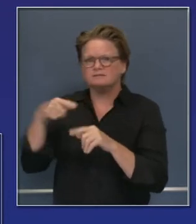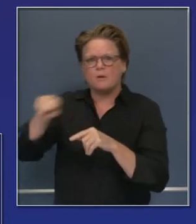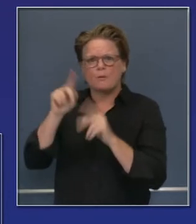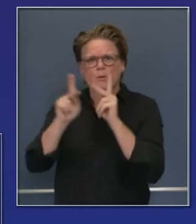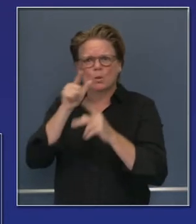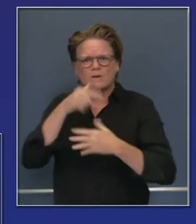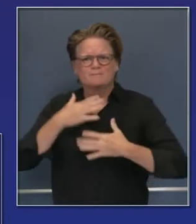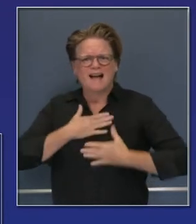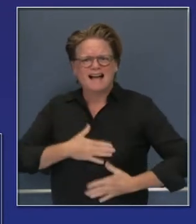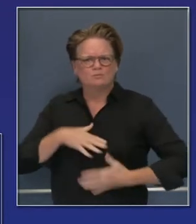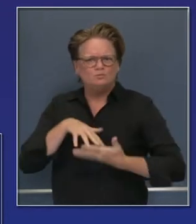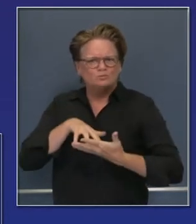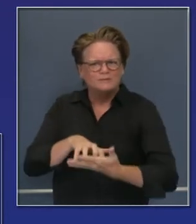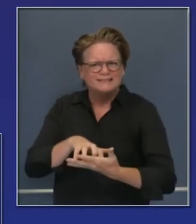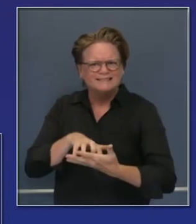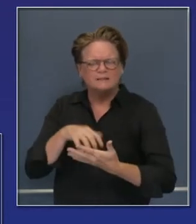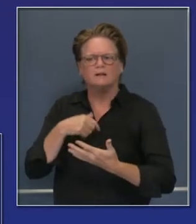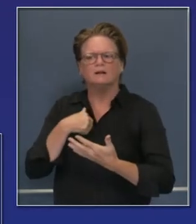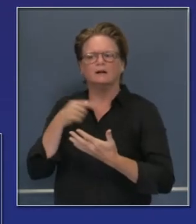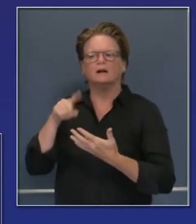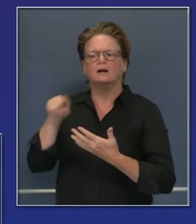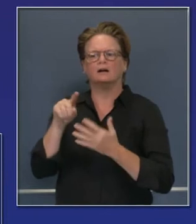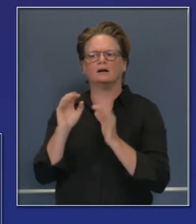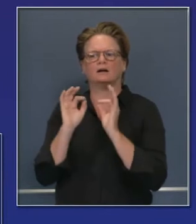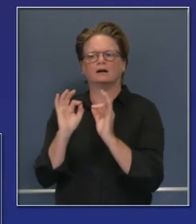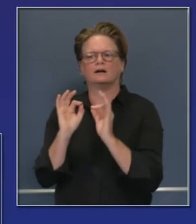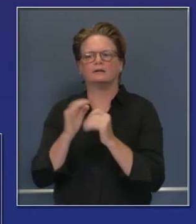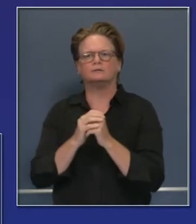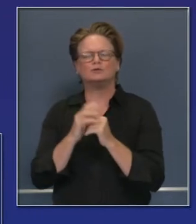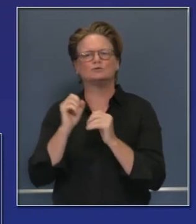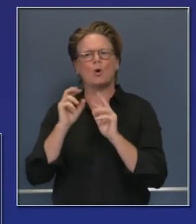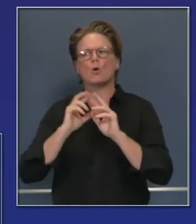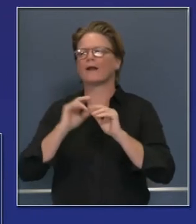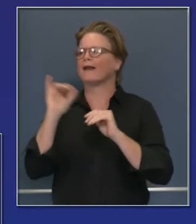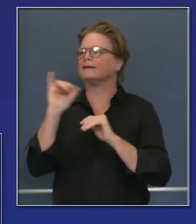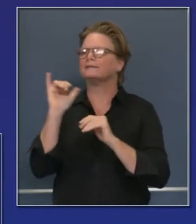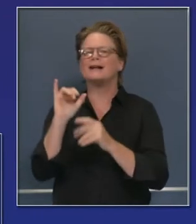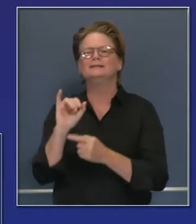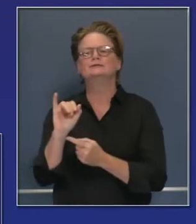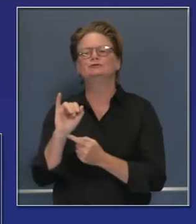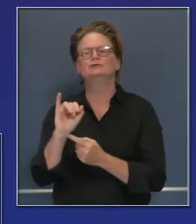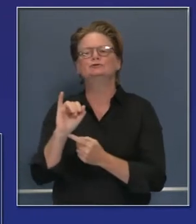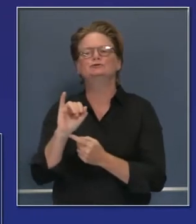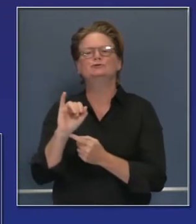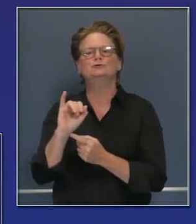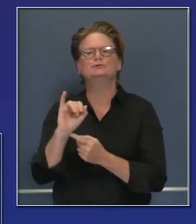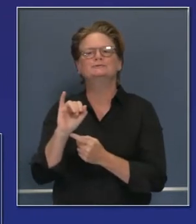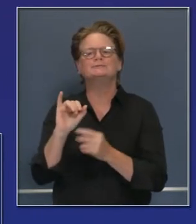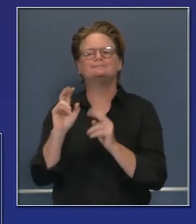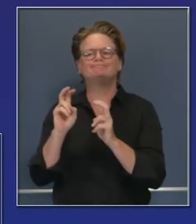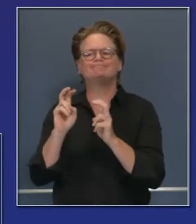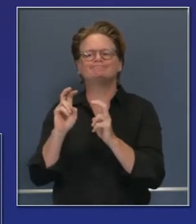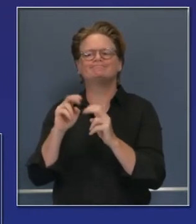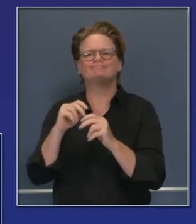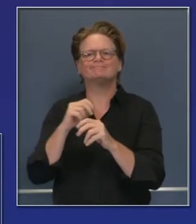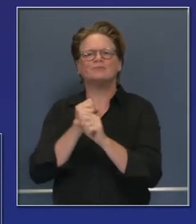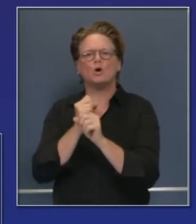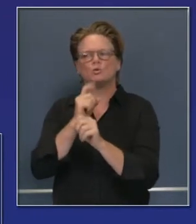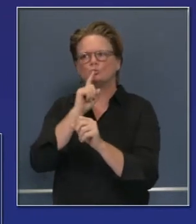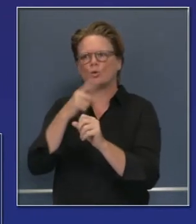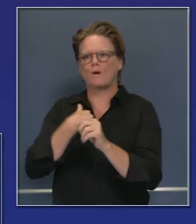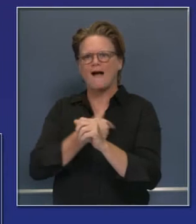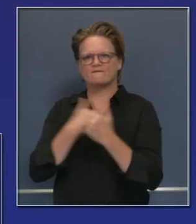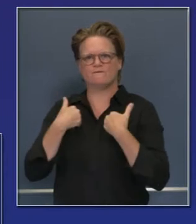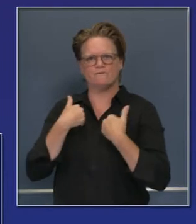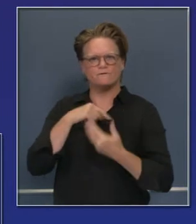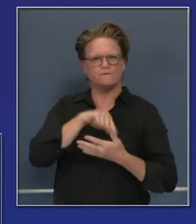disminuir. Como ven en la transparencia, estamos proporcionando así un poco de seguridad a esta pandémica doble,